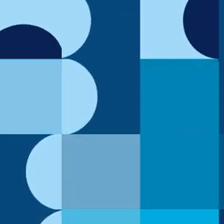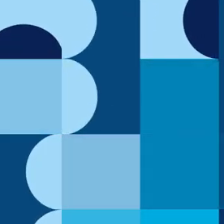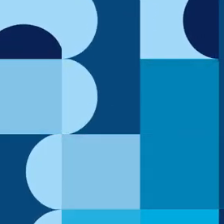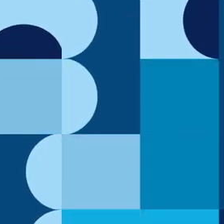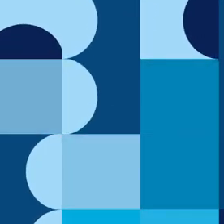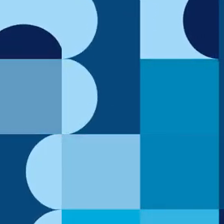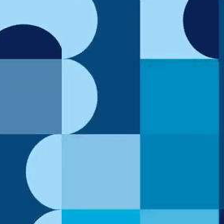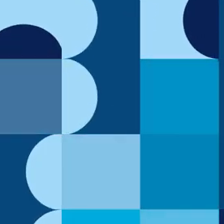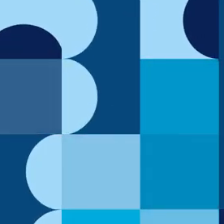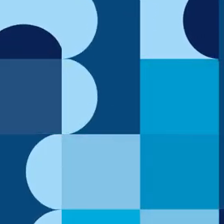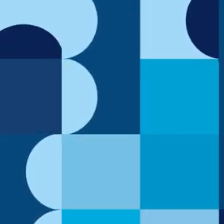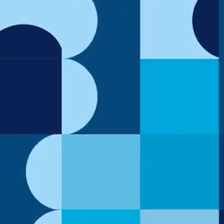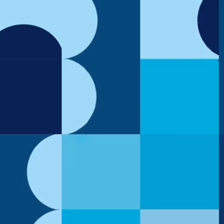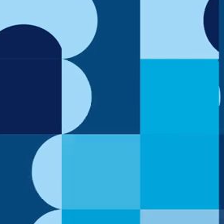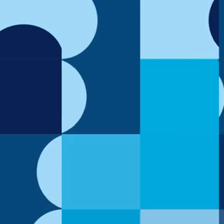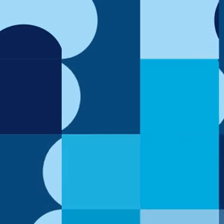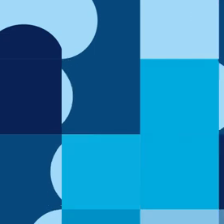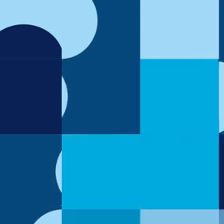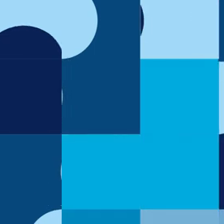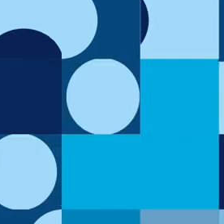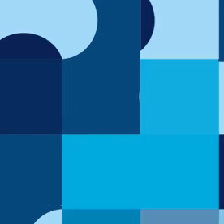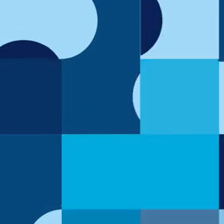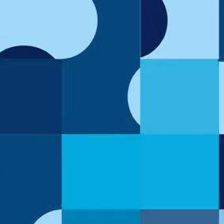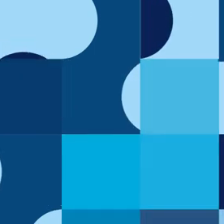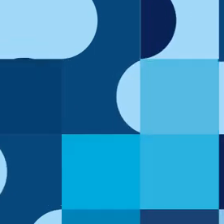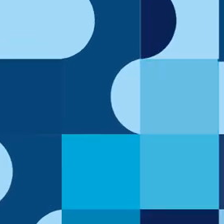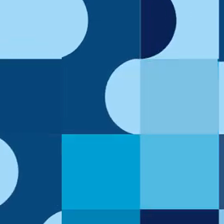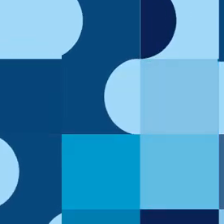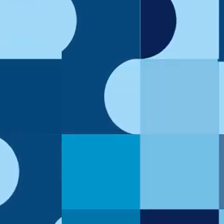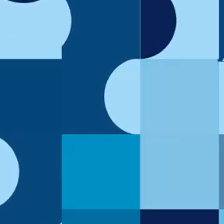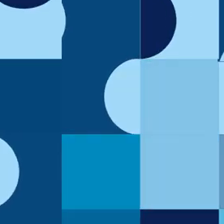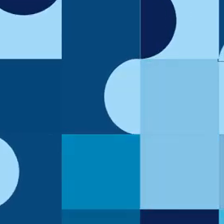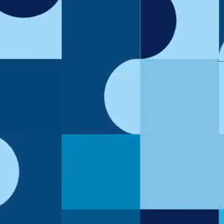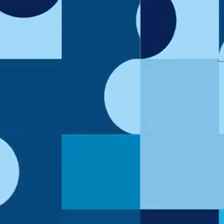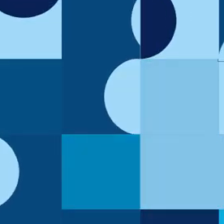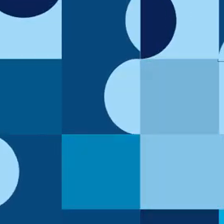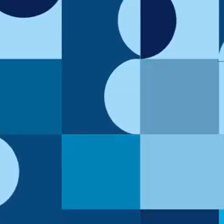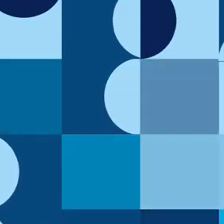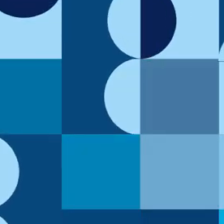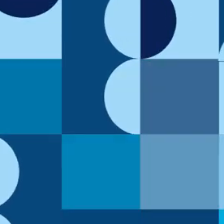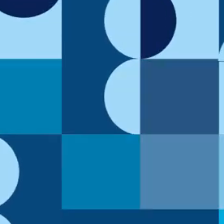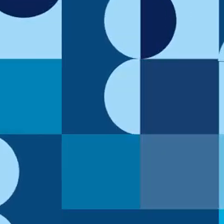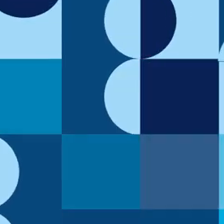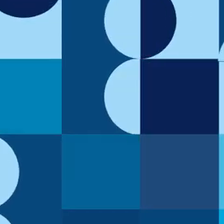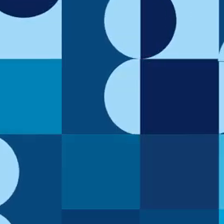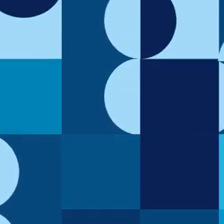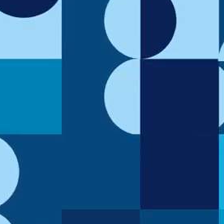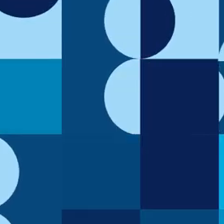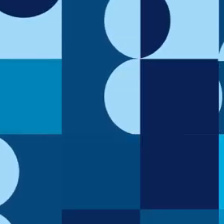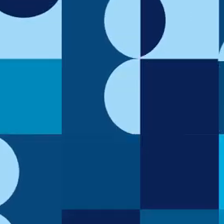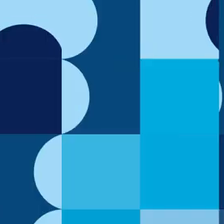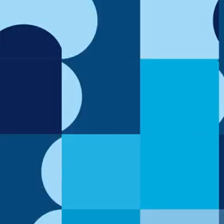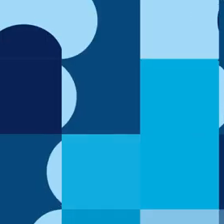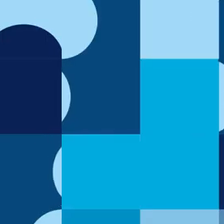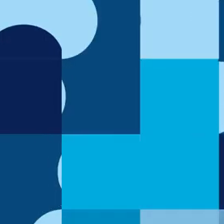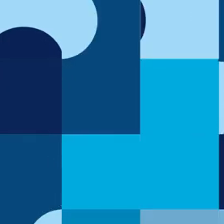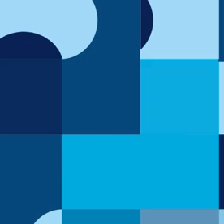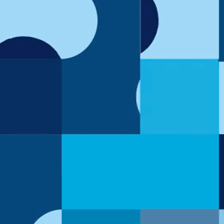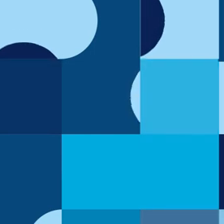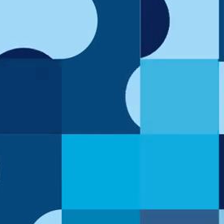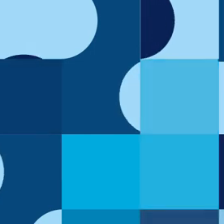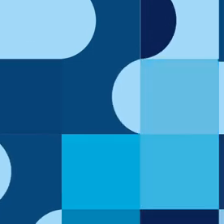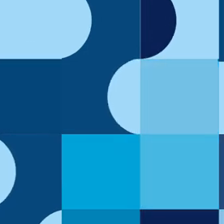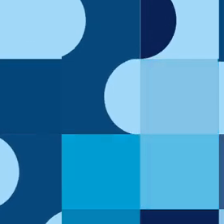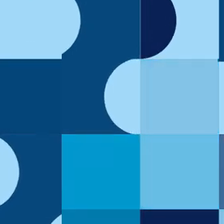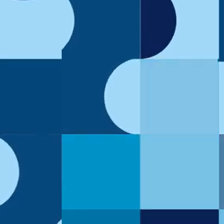Alfaro, de la sede de Rodrigo Facio, el Centro de Documentación del CIAC-UCR, Ciencias de la Salud, Derecho, Eugenio